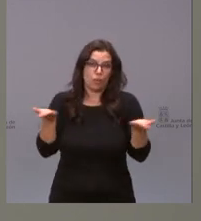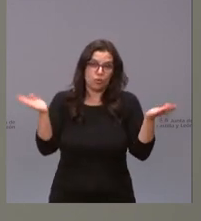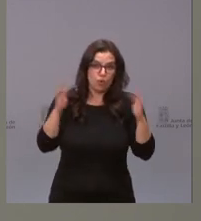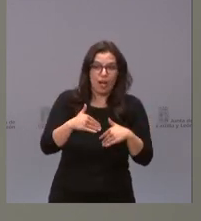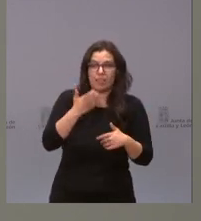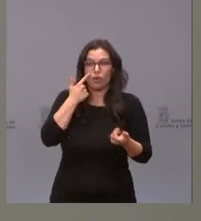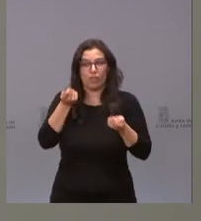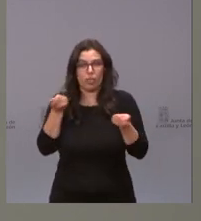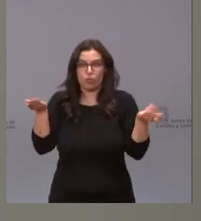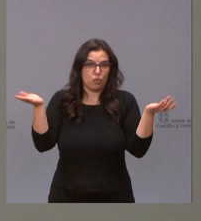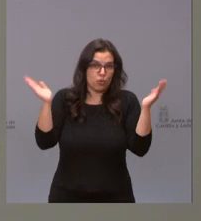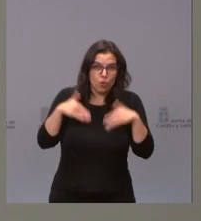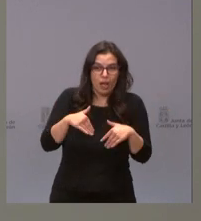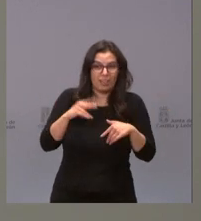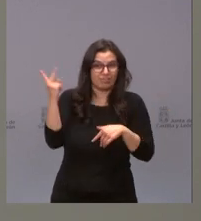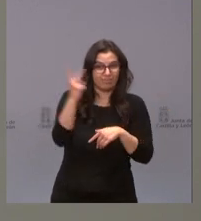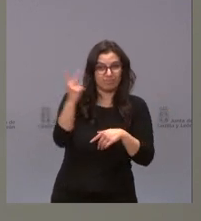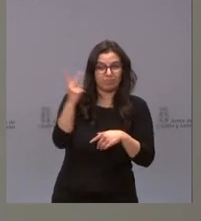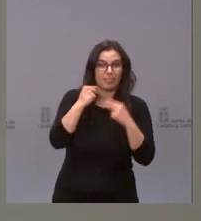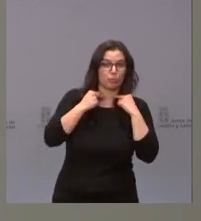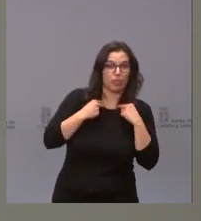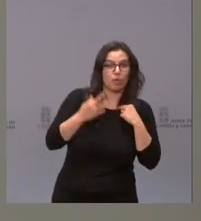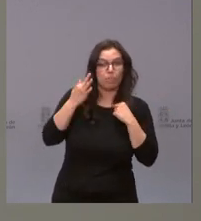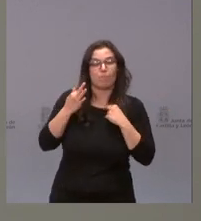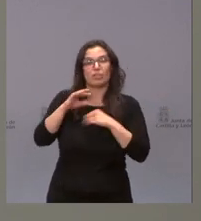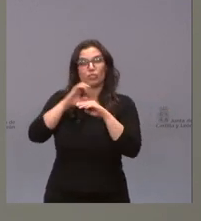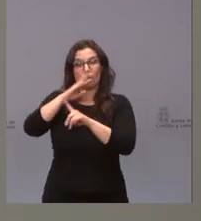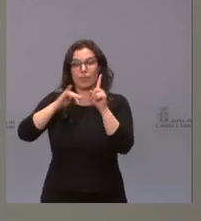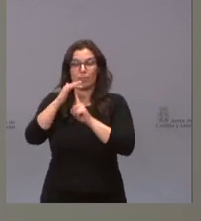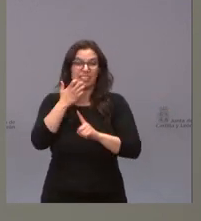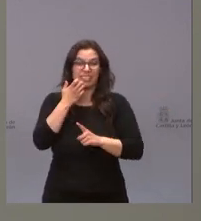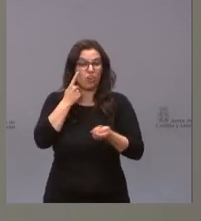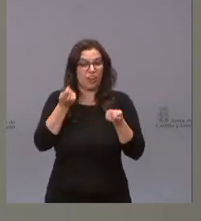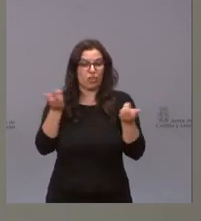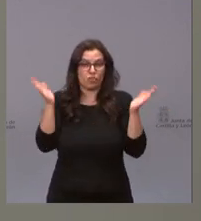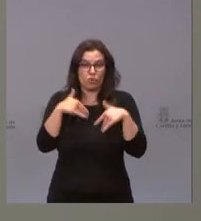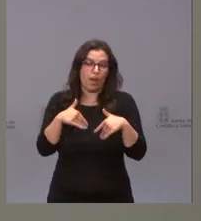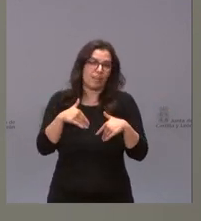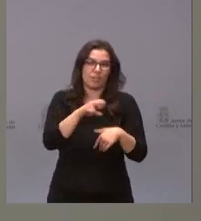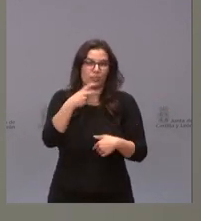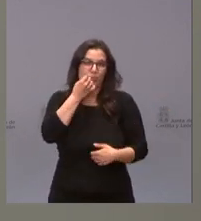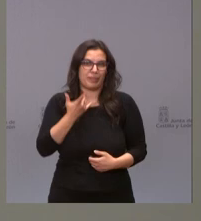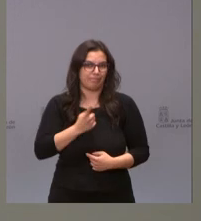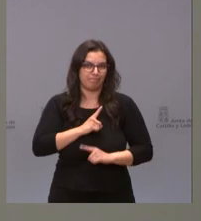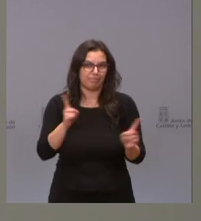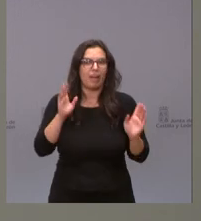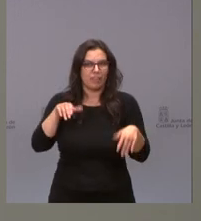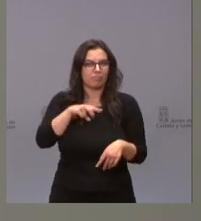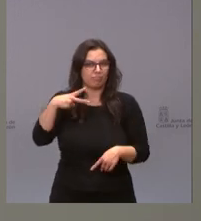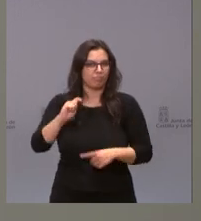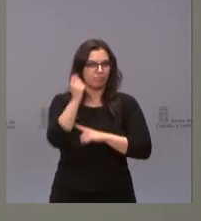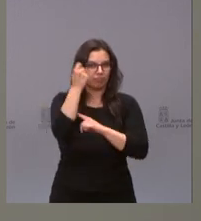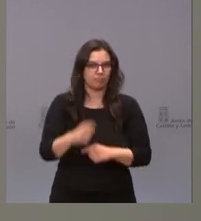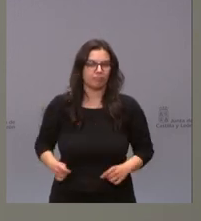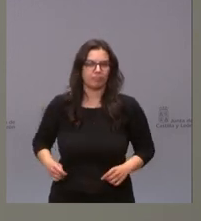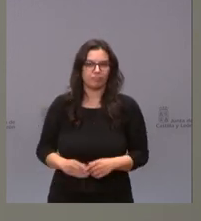coordinación por parte de las dos instituciones, seguramente no alcanzaríamos el buen resultado que estamos teniendo.